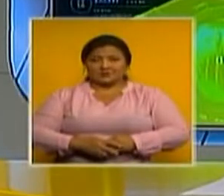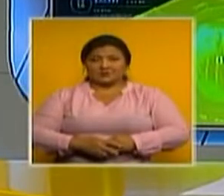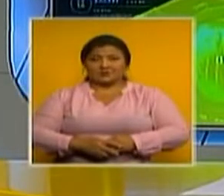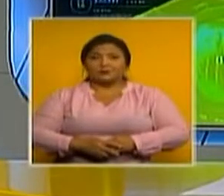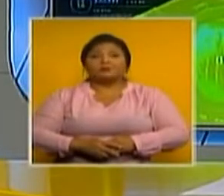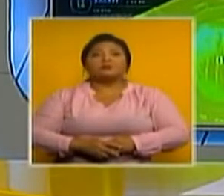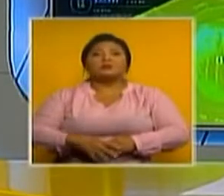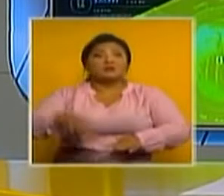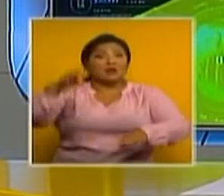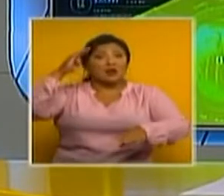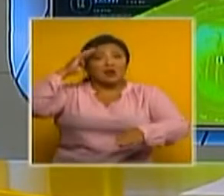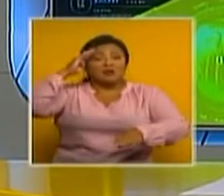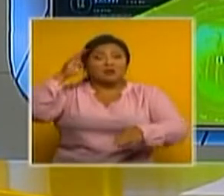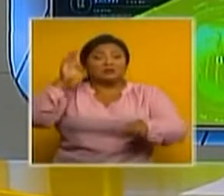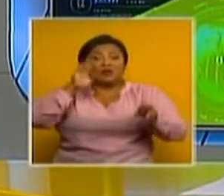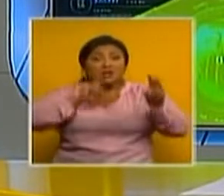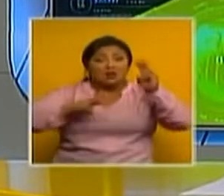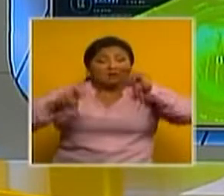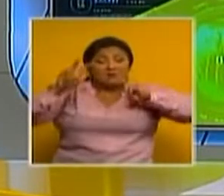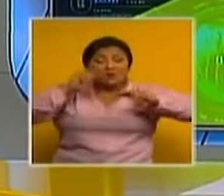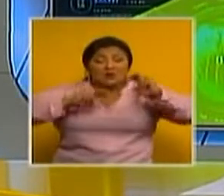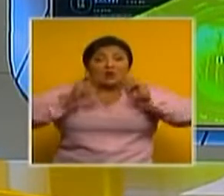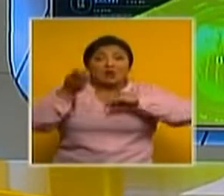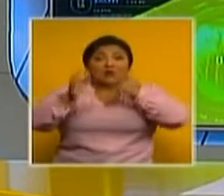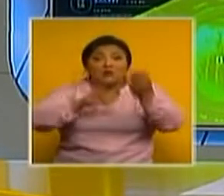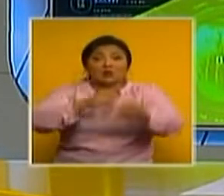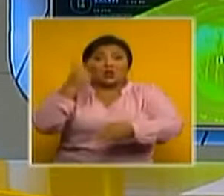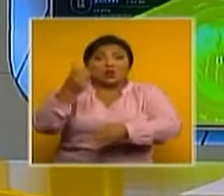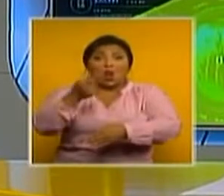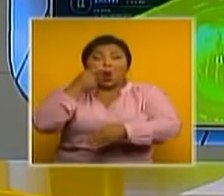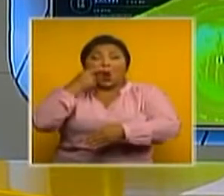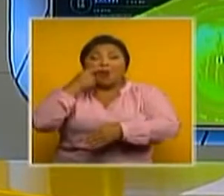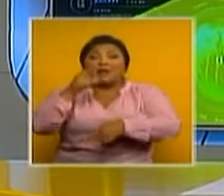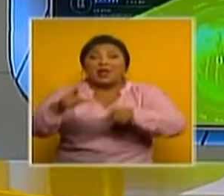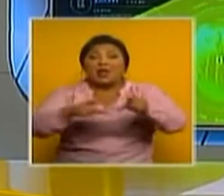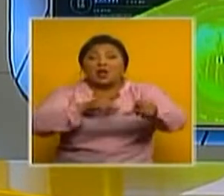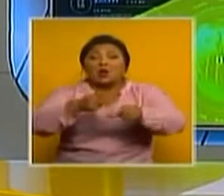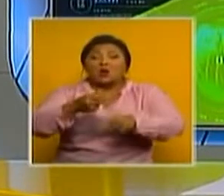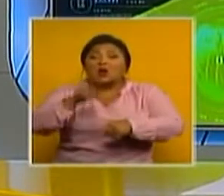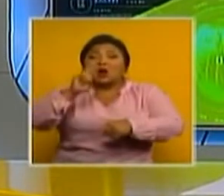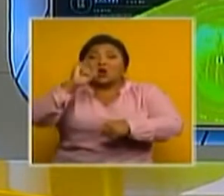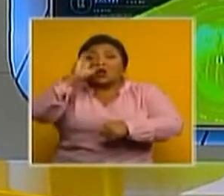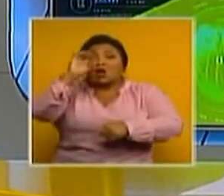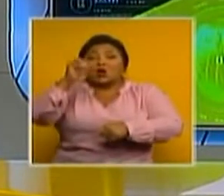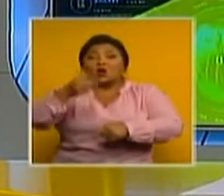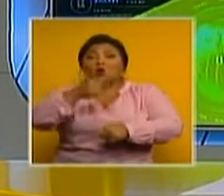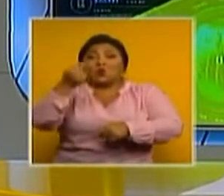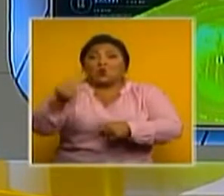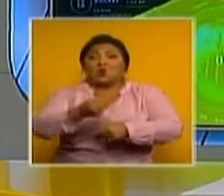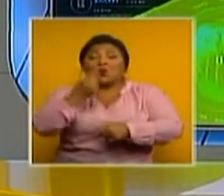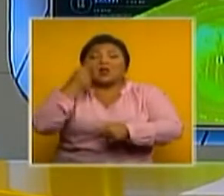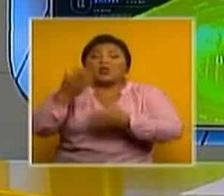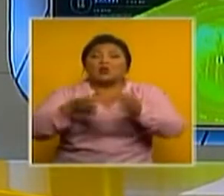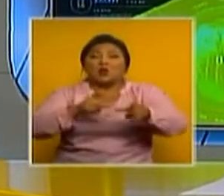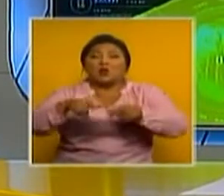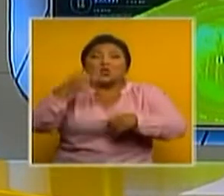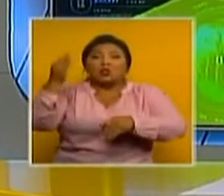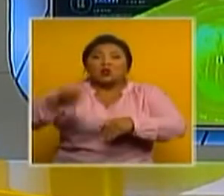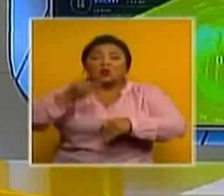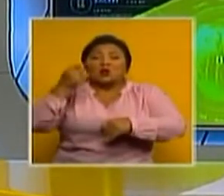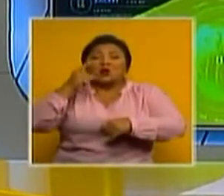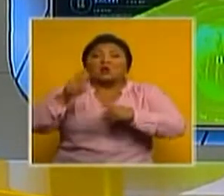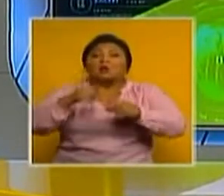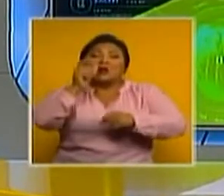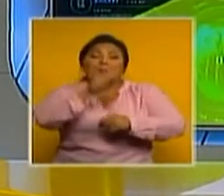La policía investiga la muerte de dos hombres en la cooperativa Río Guayas, en Durán. Las víctimas fueron atacadas cuando